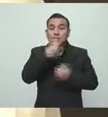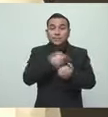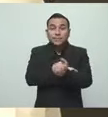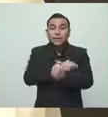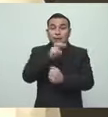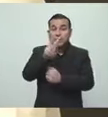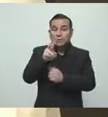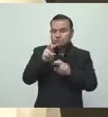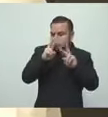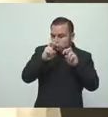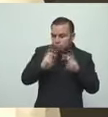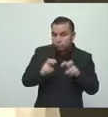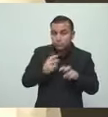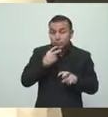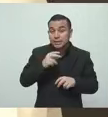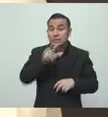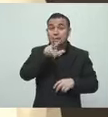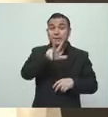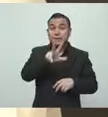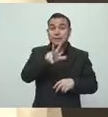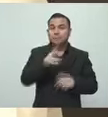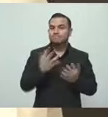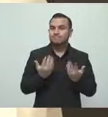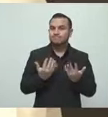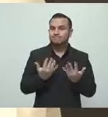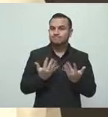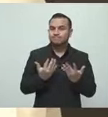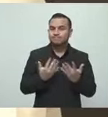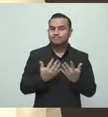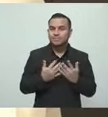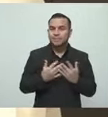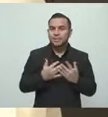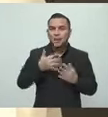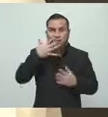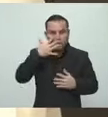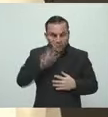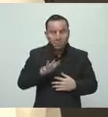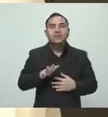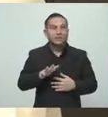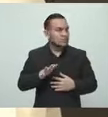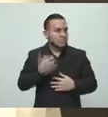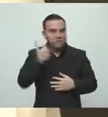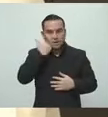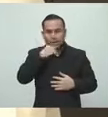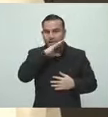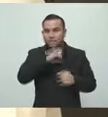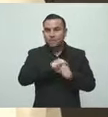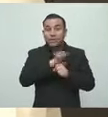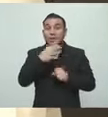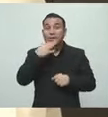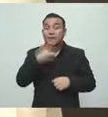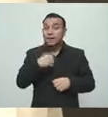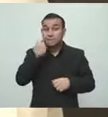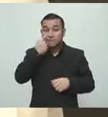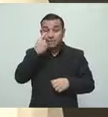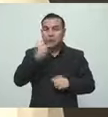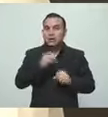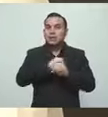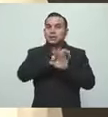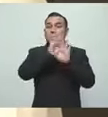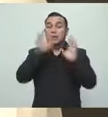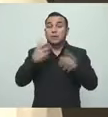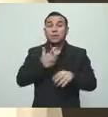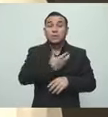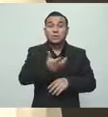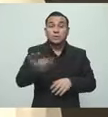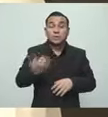observación y tres en espera de exámenes. Entonces, como pueden ver, todas las etarias